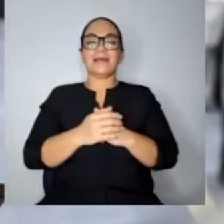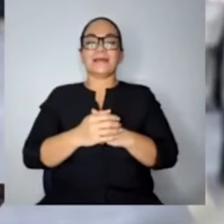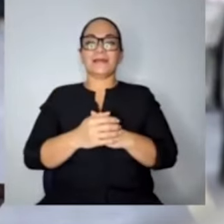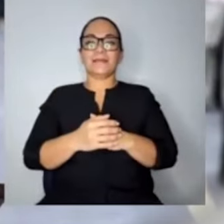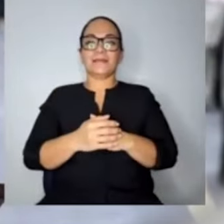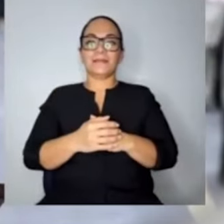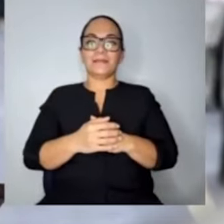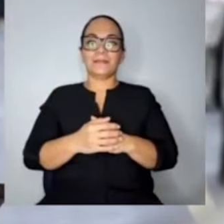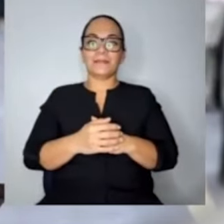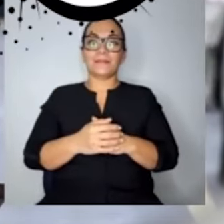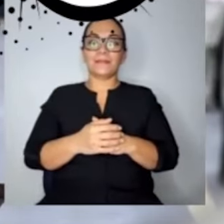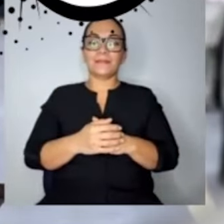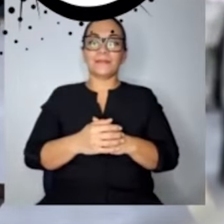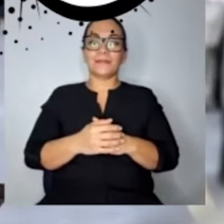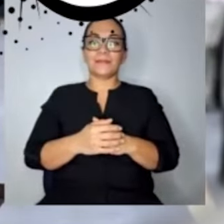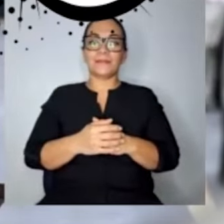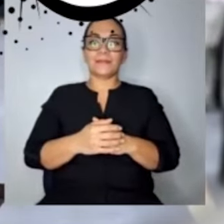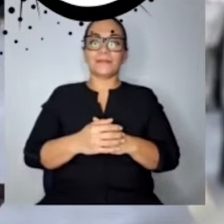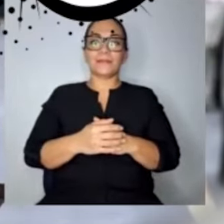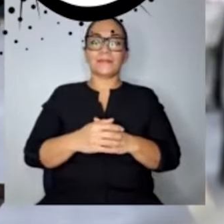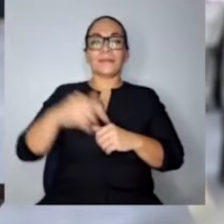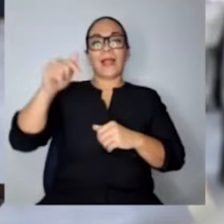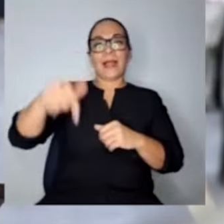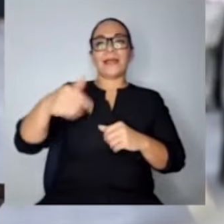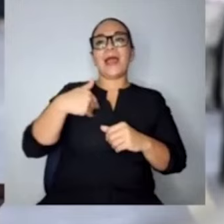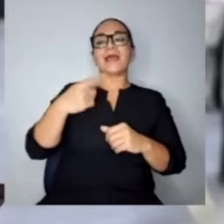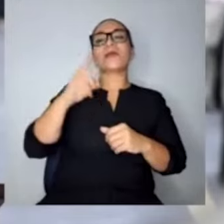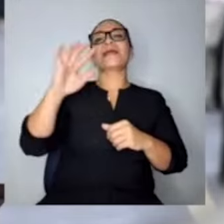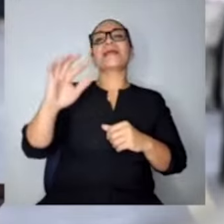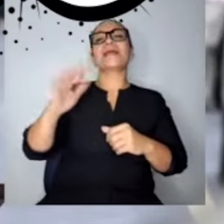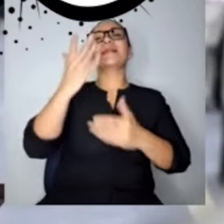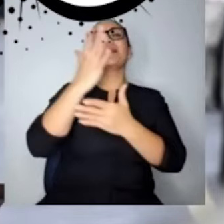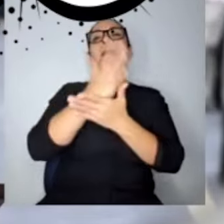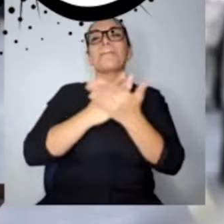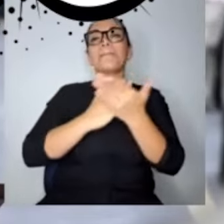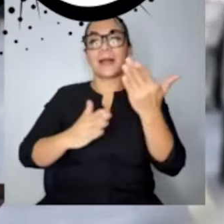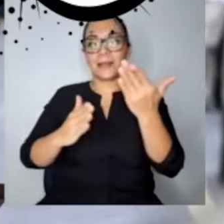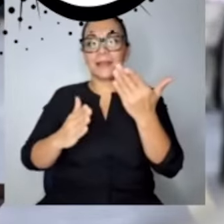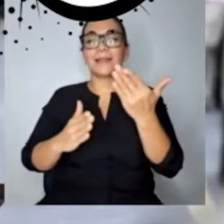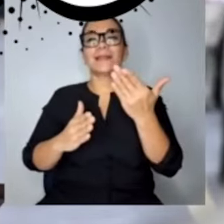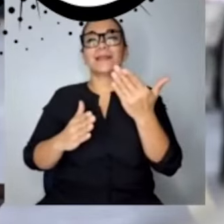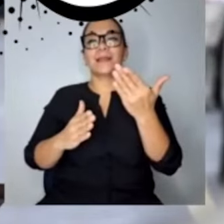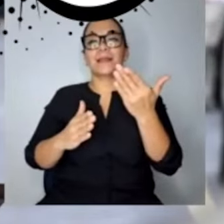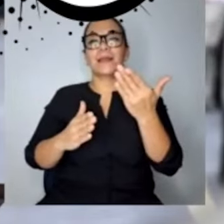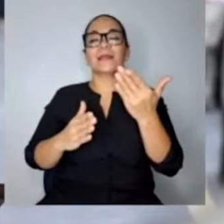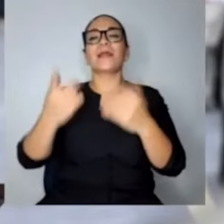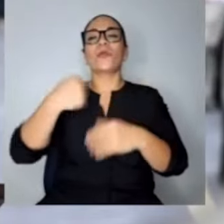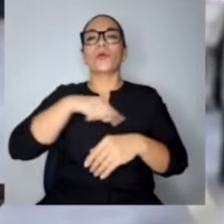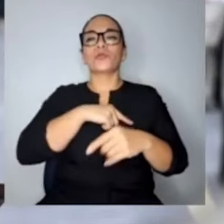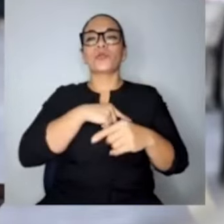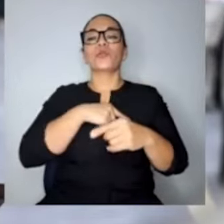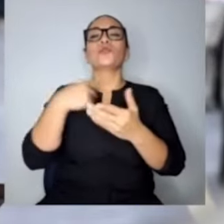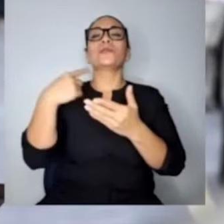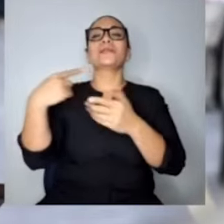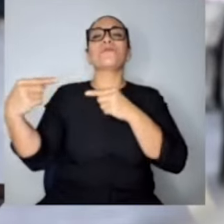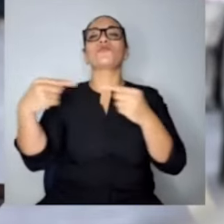una quinta parte de lo que estamos peleando en San José,